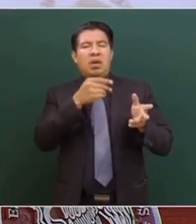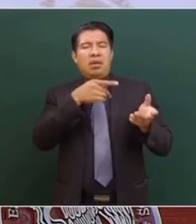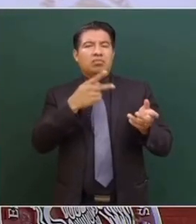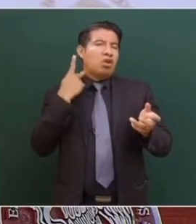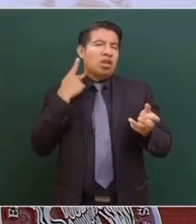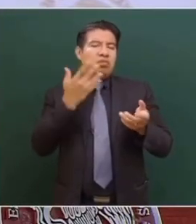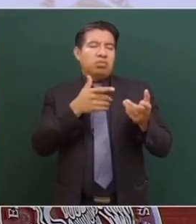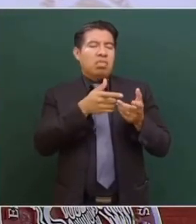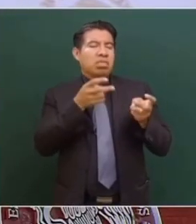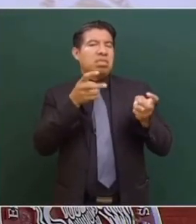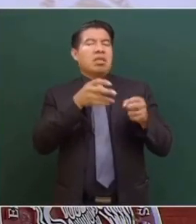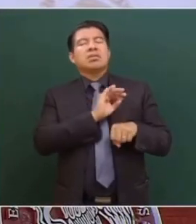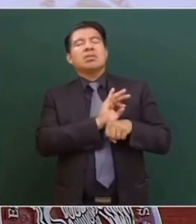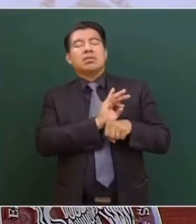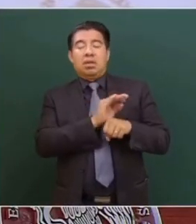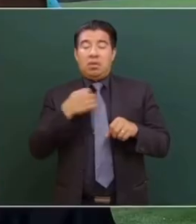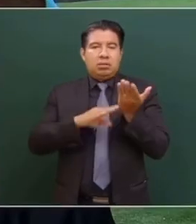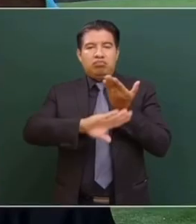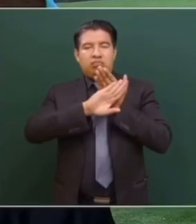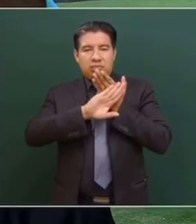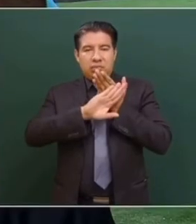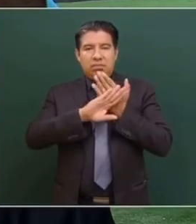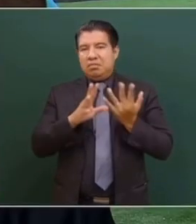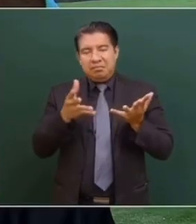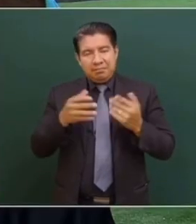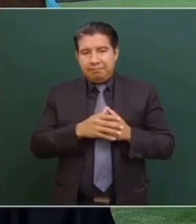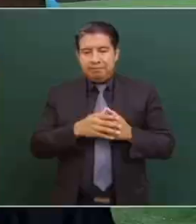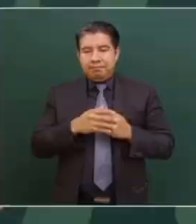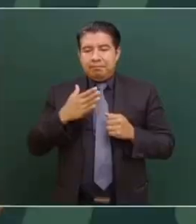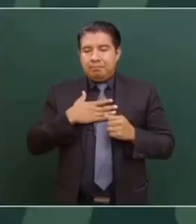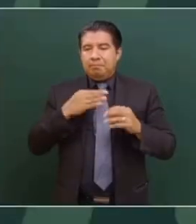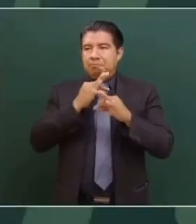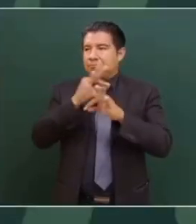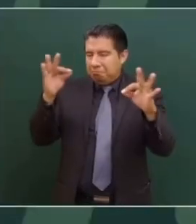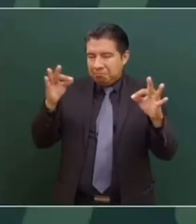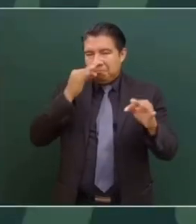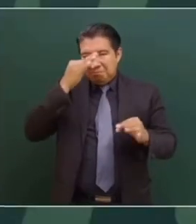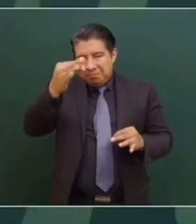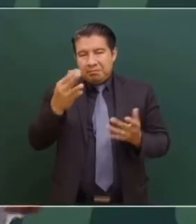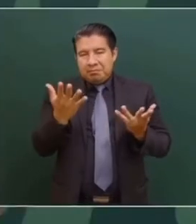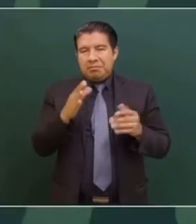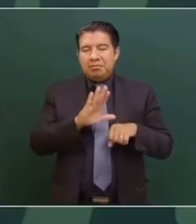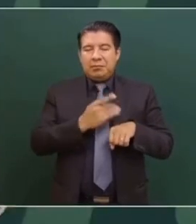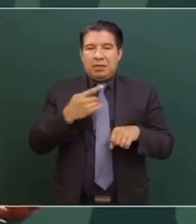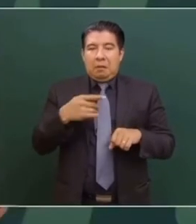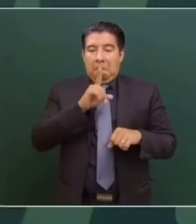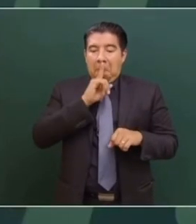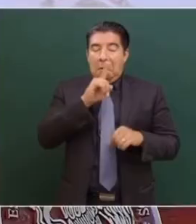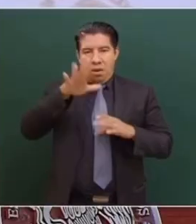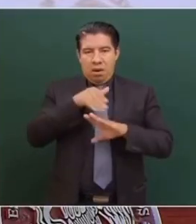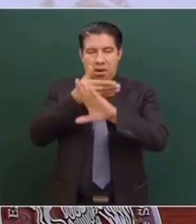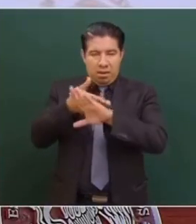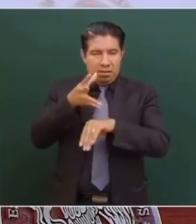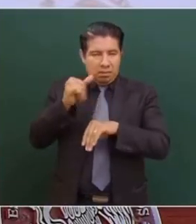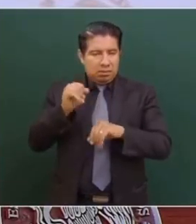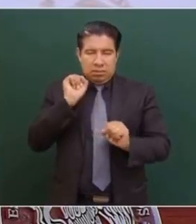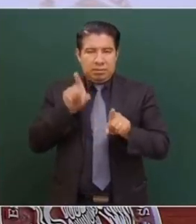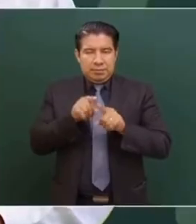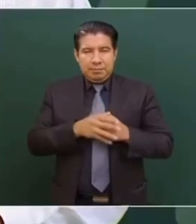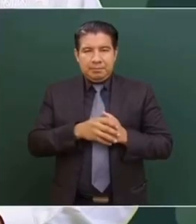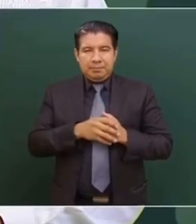están en contra de nosotros, porque no quieren la transformación. Entonces, lo tengo que decir, porque si no, no se entiende. Pero